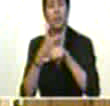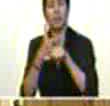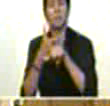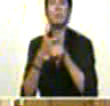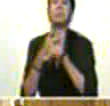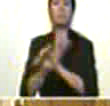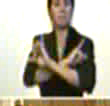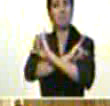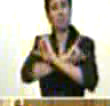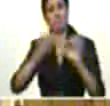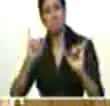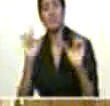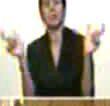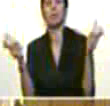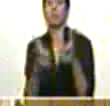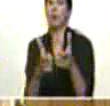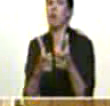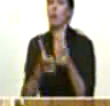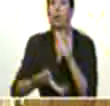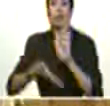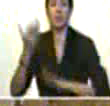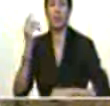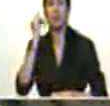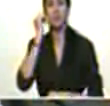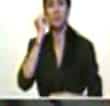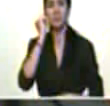sale de esas reuniones ustedes saben siempre